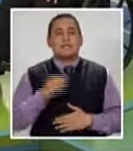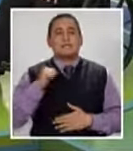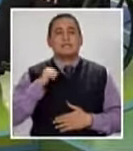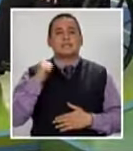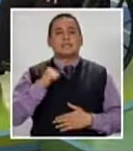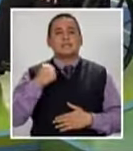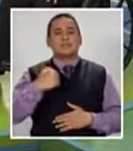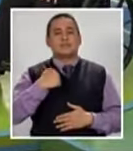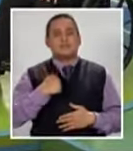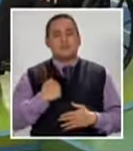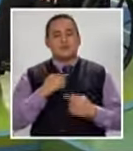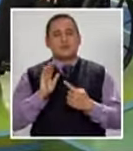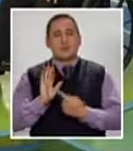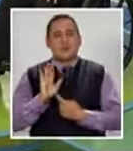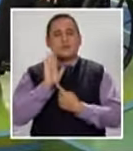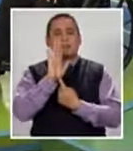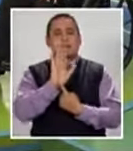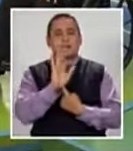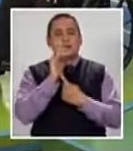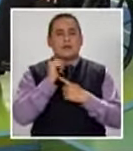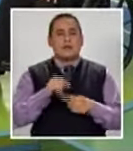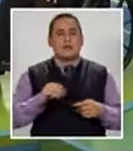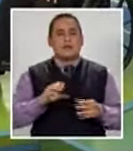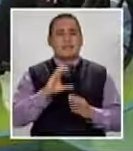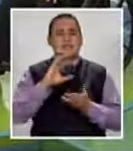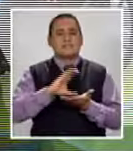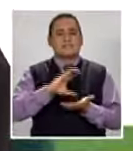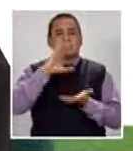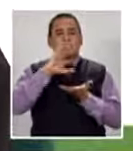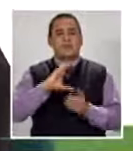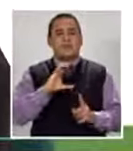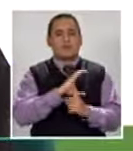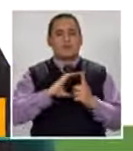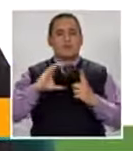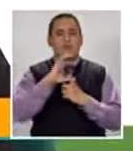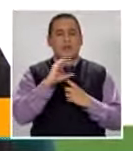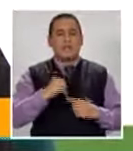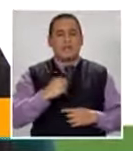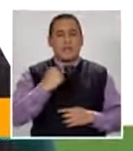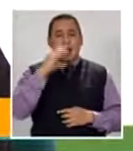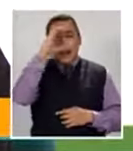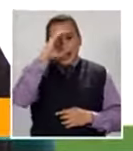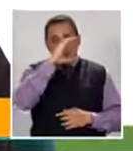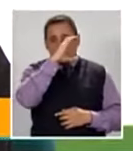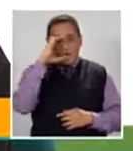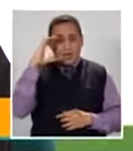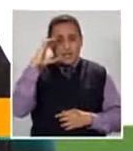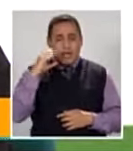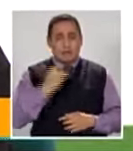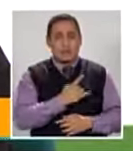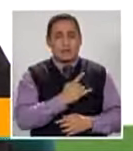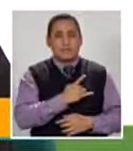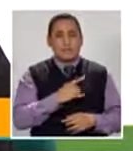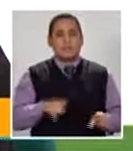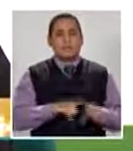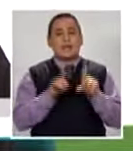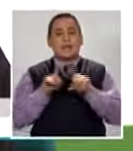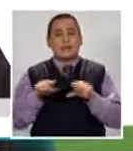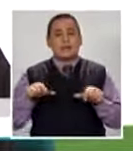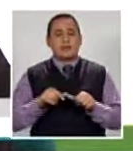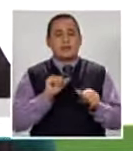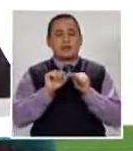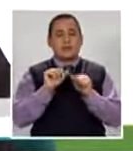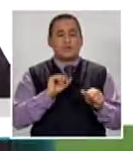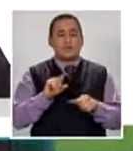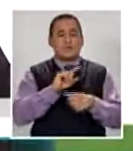Sí Lo he publicado En el Centro Cultural De la Católica Guau Que bien Que bien El primero A los